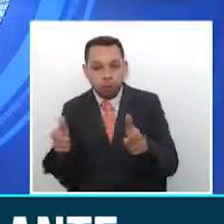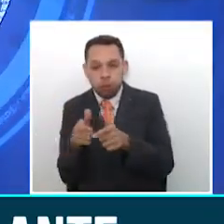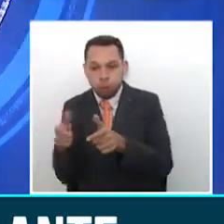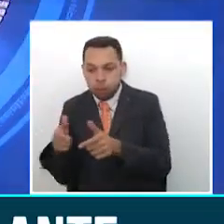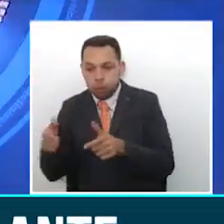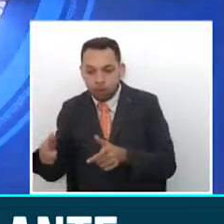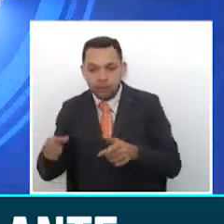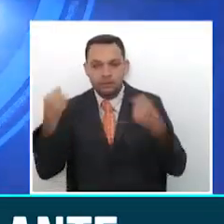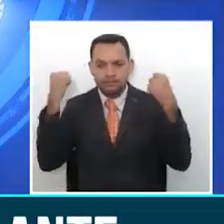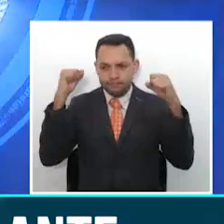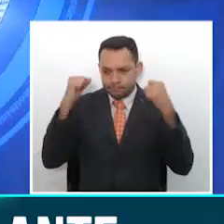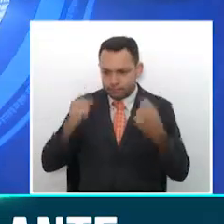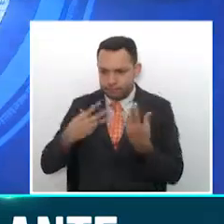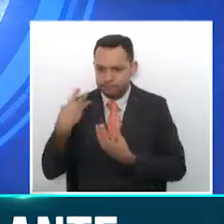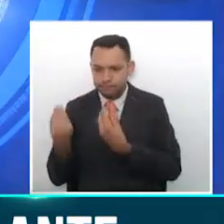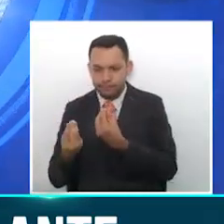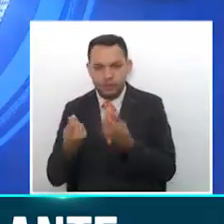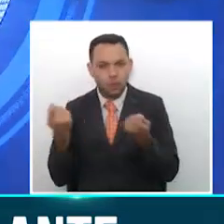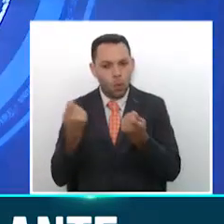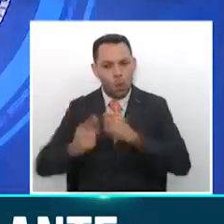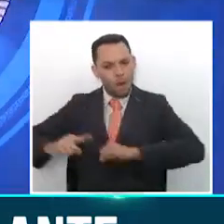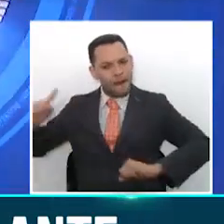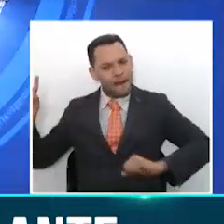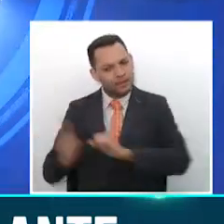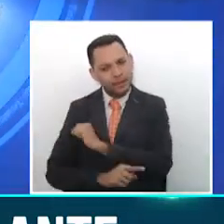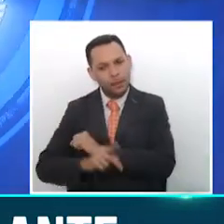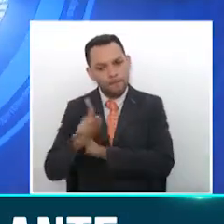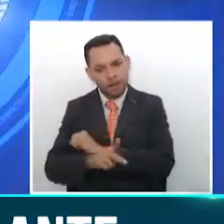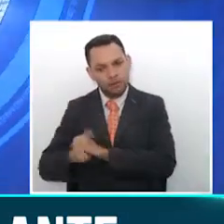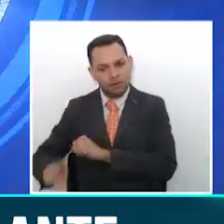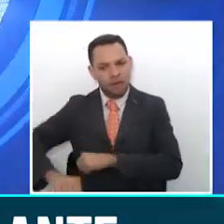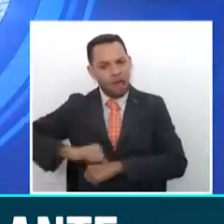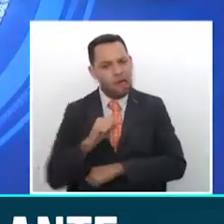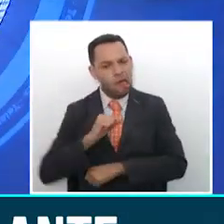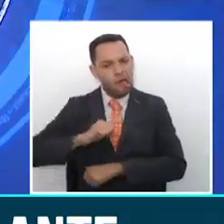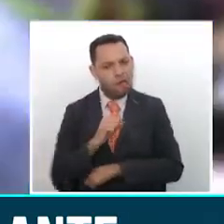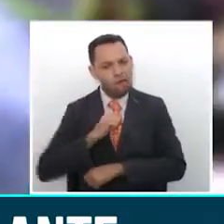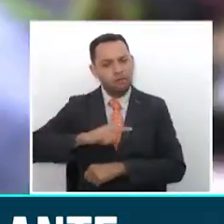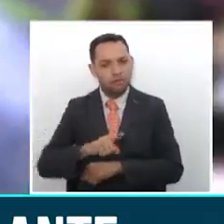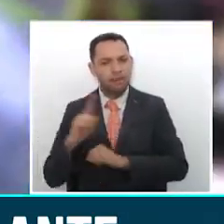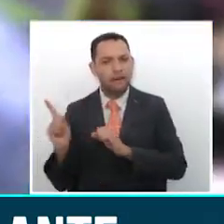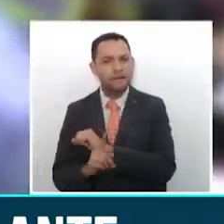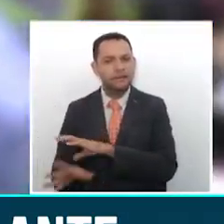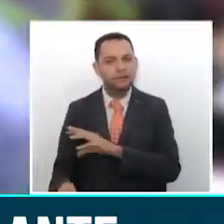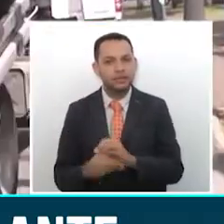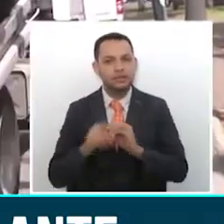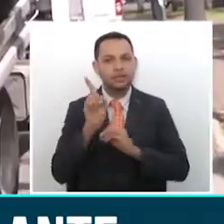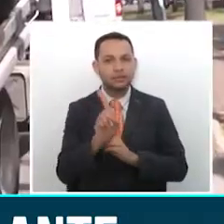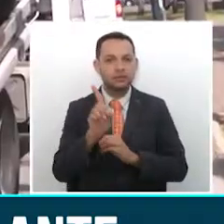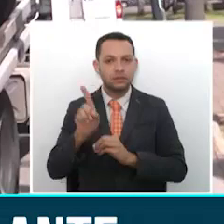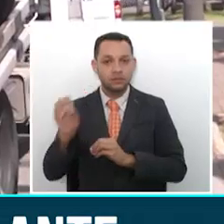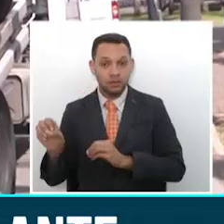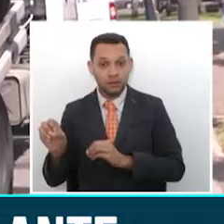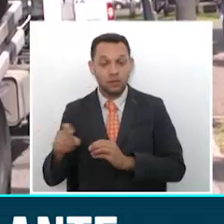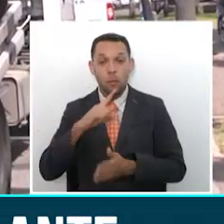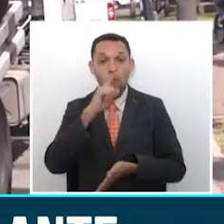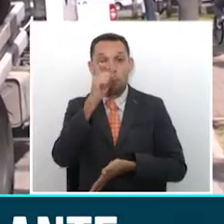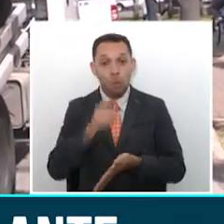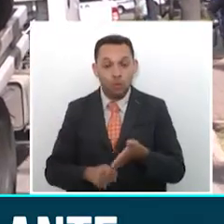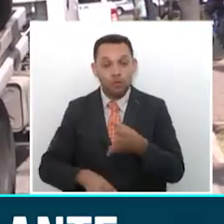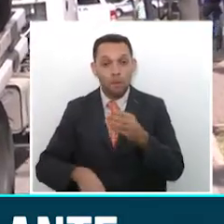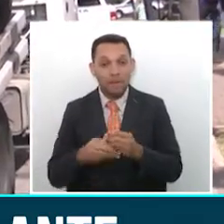Las autoridades intentan ponerle mano dura a este tipo de situaciones. Alrededor de 110 comparendos y unas 40